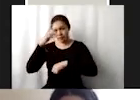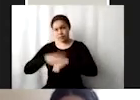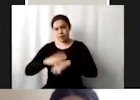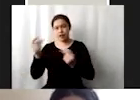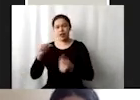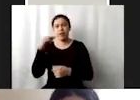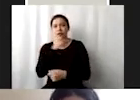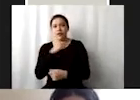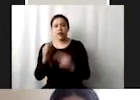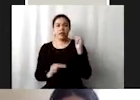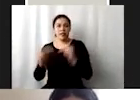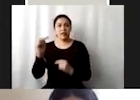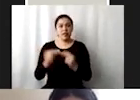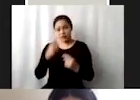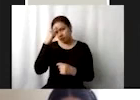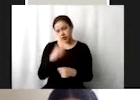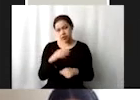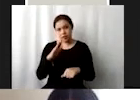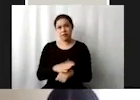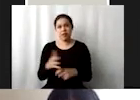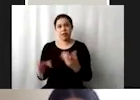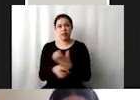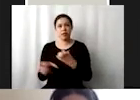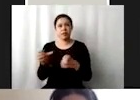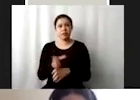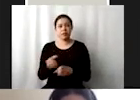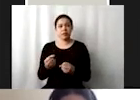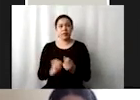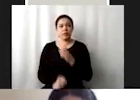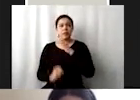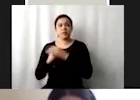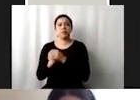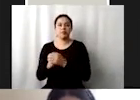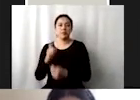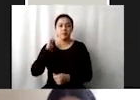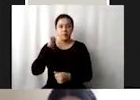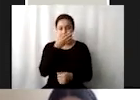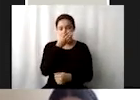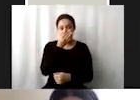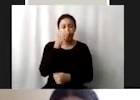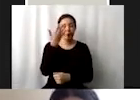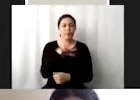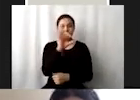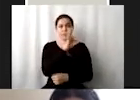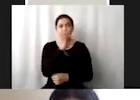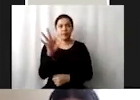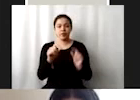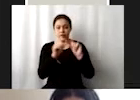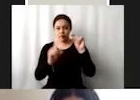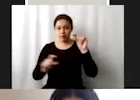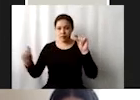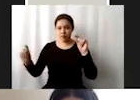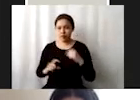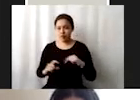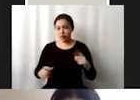alcanzando niveles que puedan producir el máximo rendimiento sostenible conservar al menos el 10% de las zonas costeras y marinas